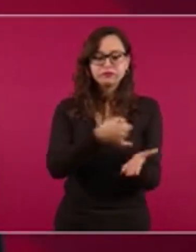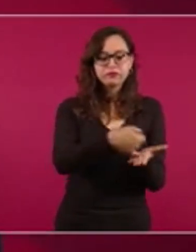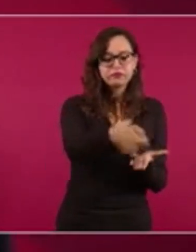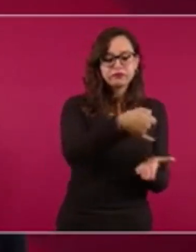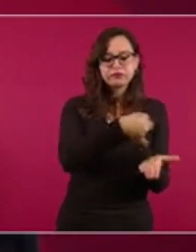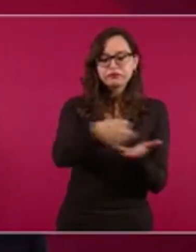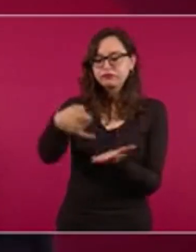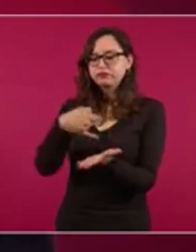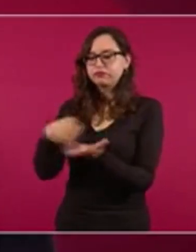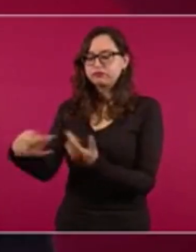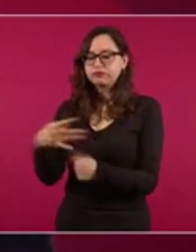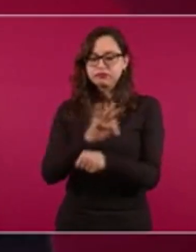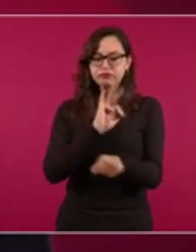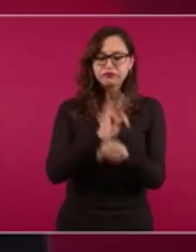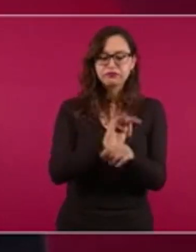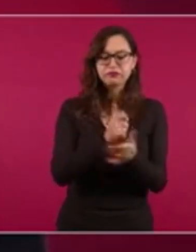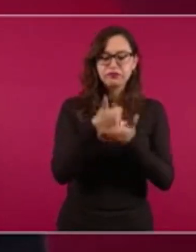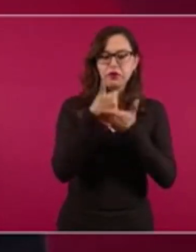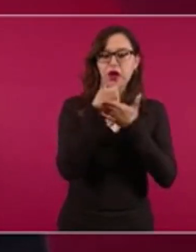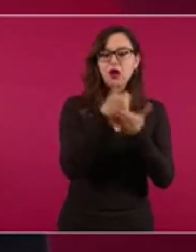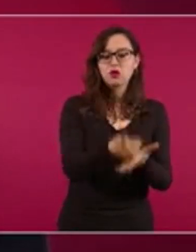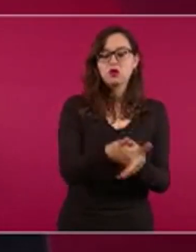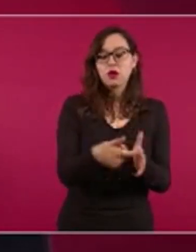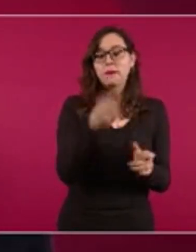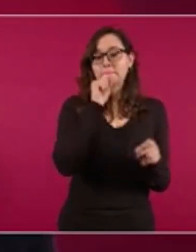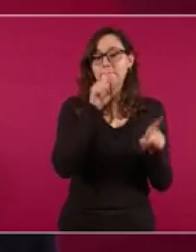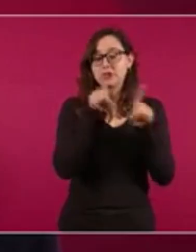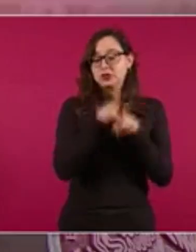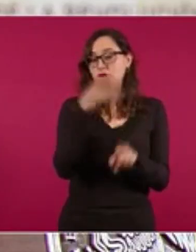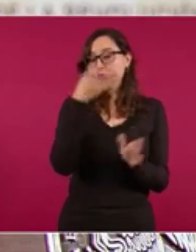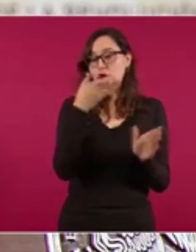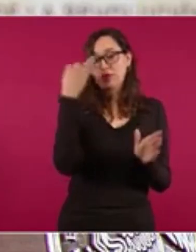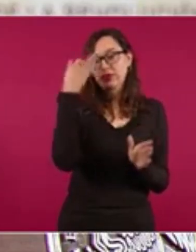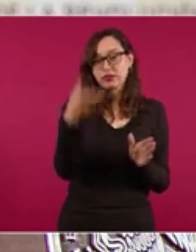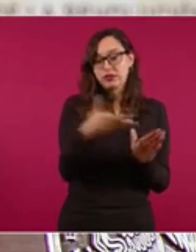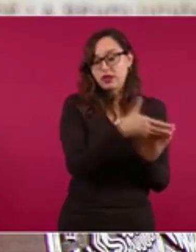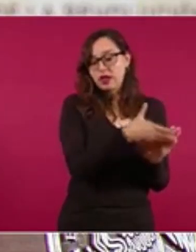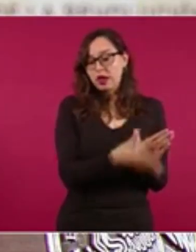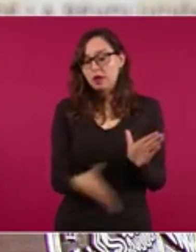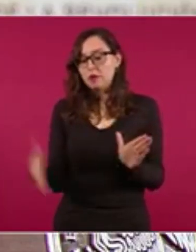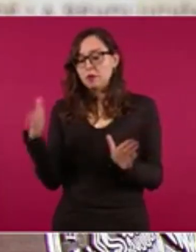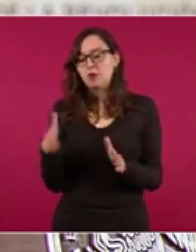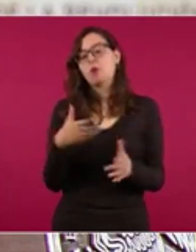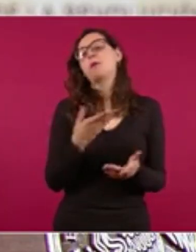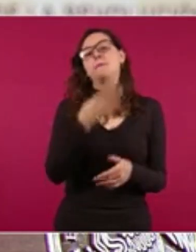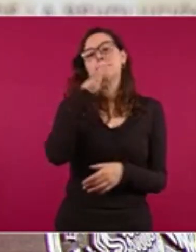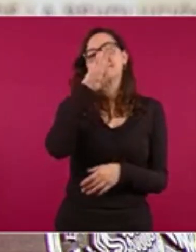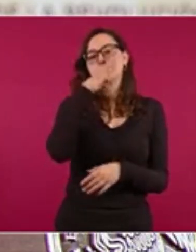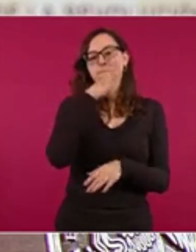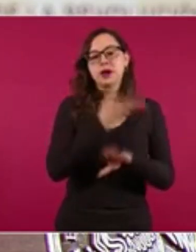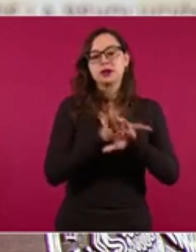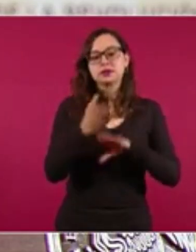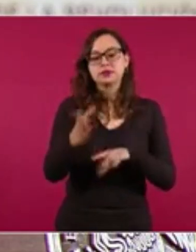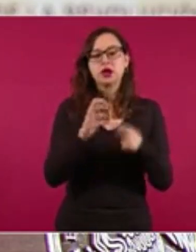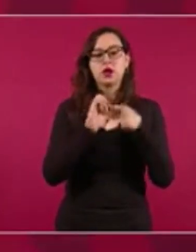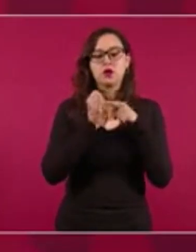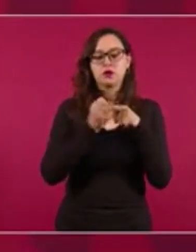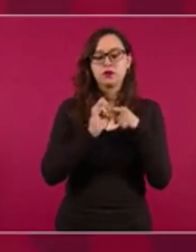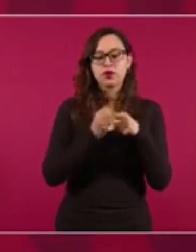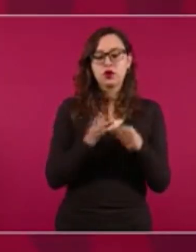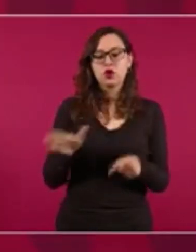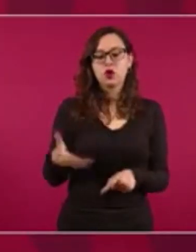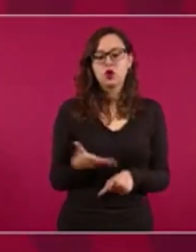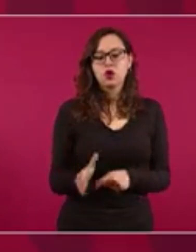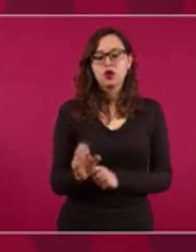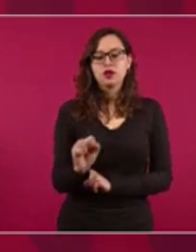y cancelará por el periodo de este acuerdo la exportación de maíz blanco, frijol, sardina